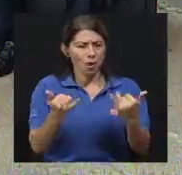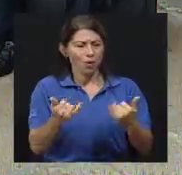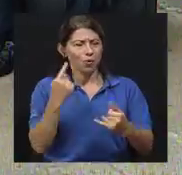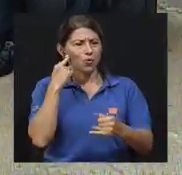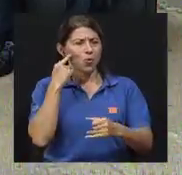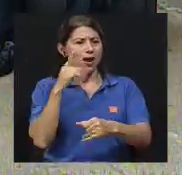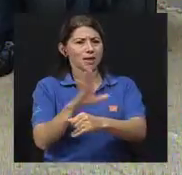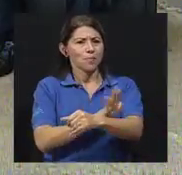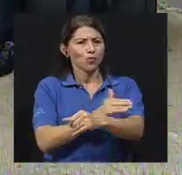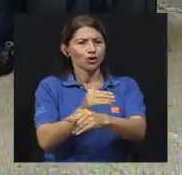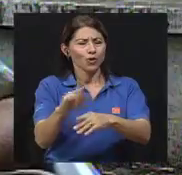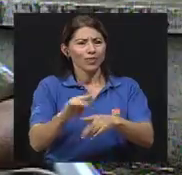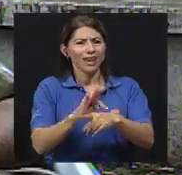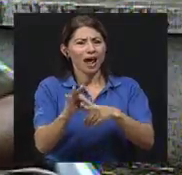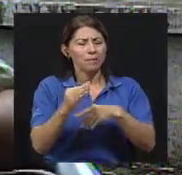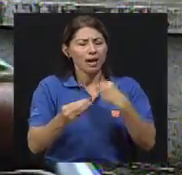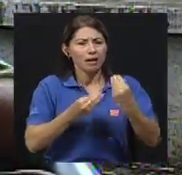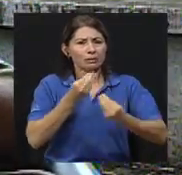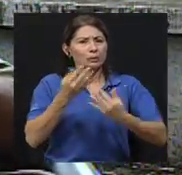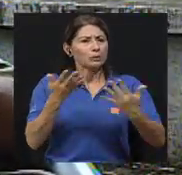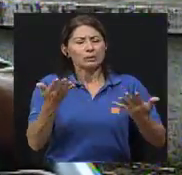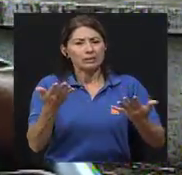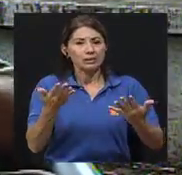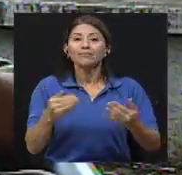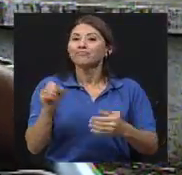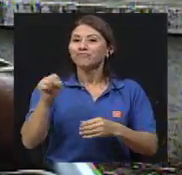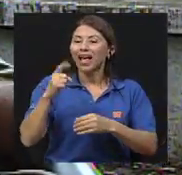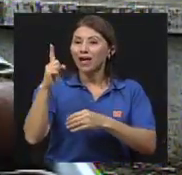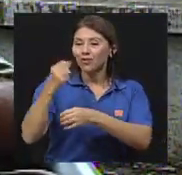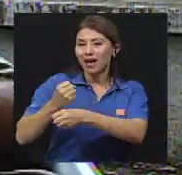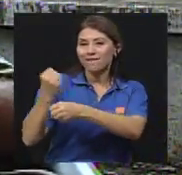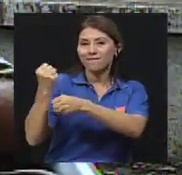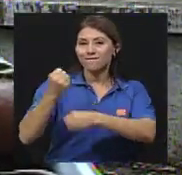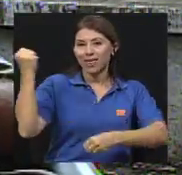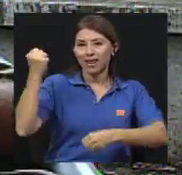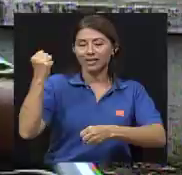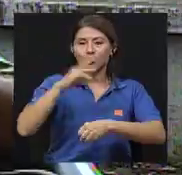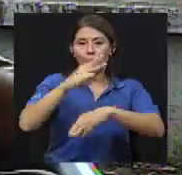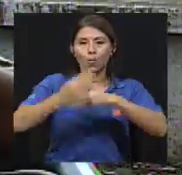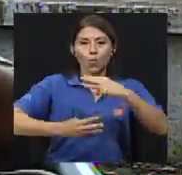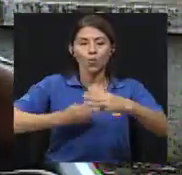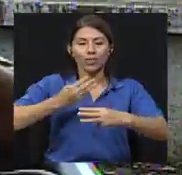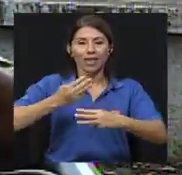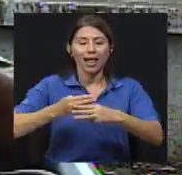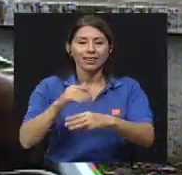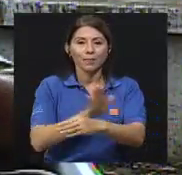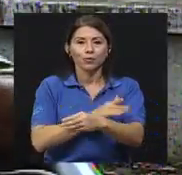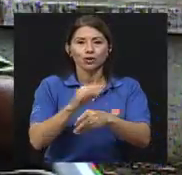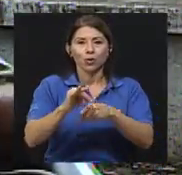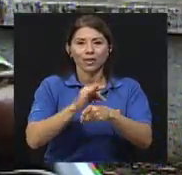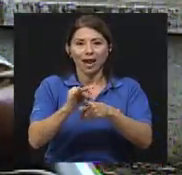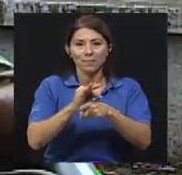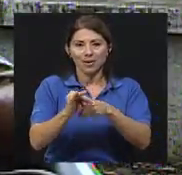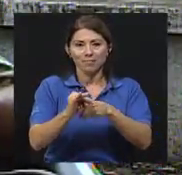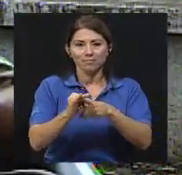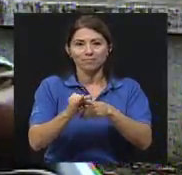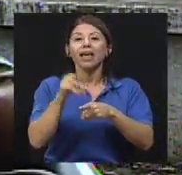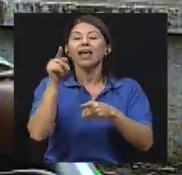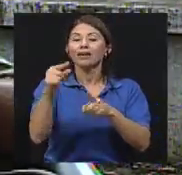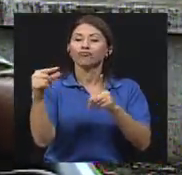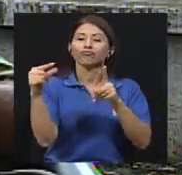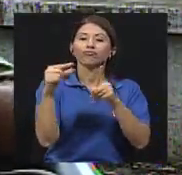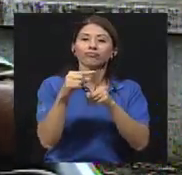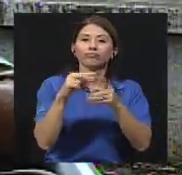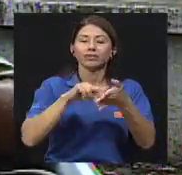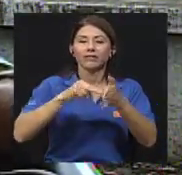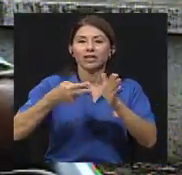abstracto. La musicoterapia, bueno, hay una federación mundial de musicoterapia que aporta una definición.